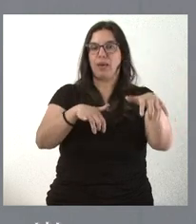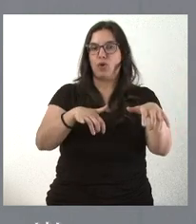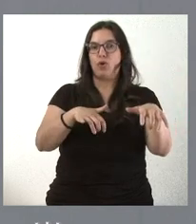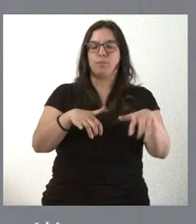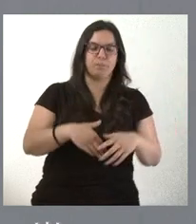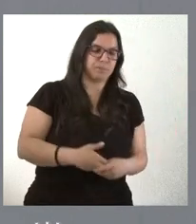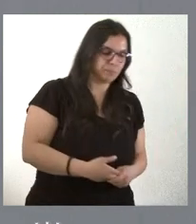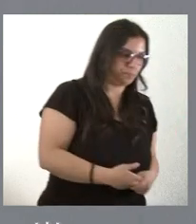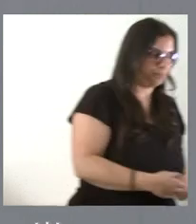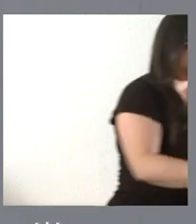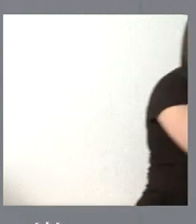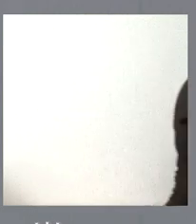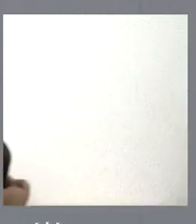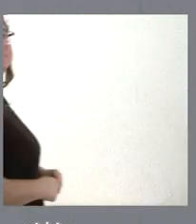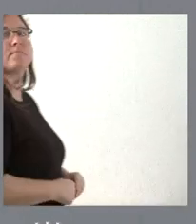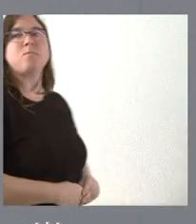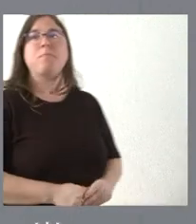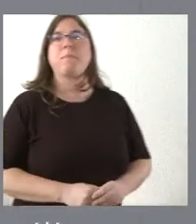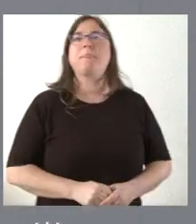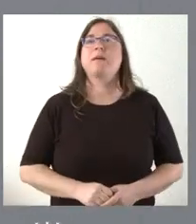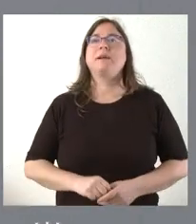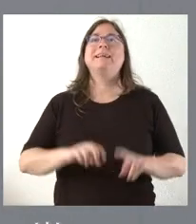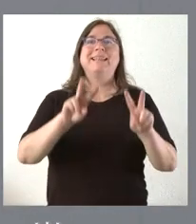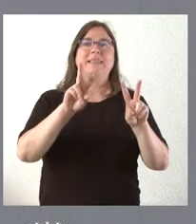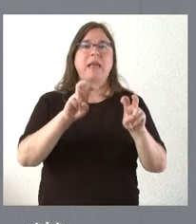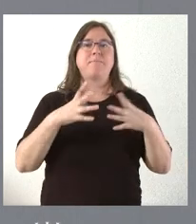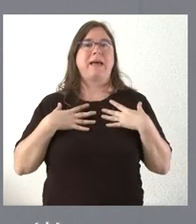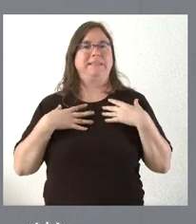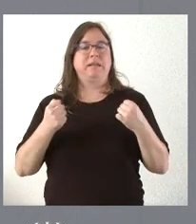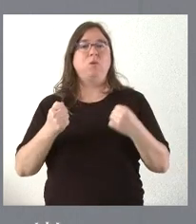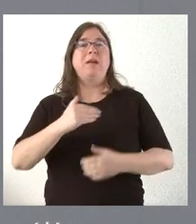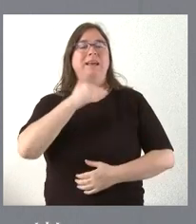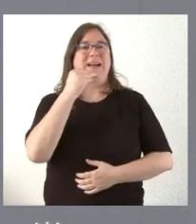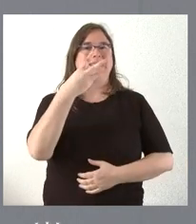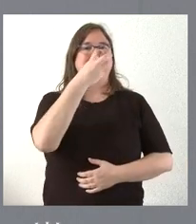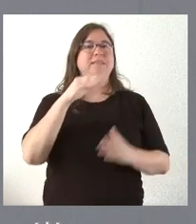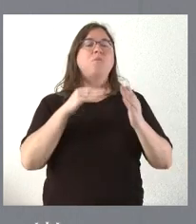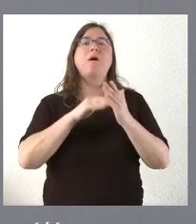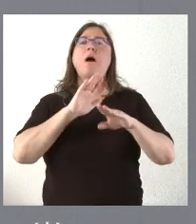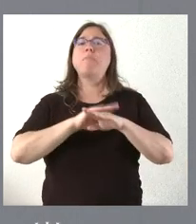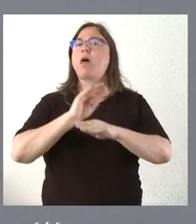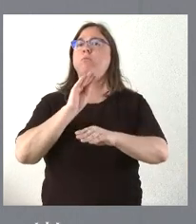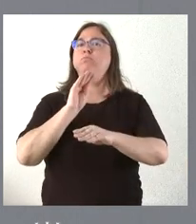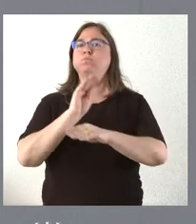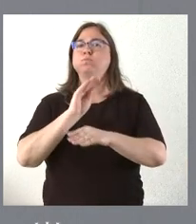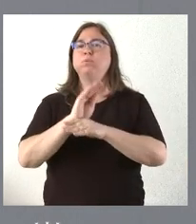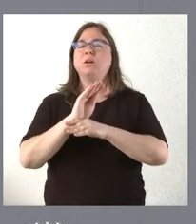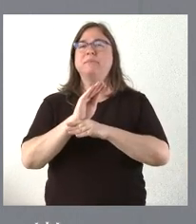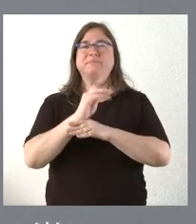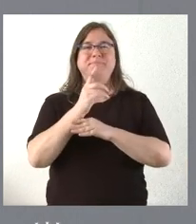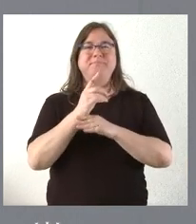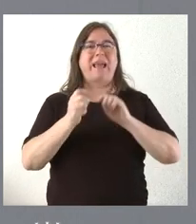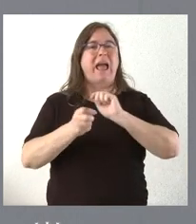del tema sanitario. Casi 600.000 euros para el mantenimiento de uno de los